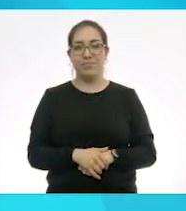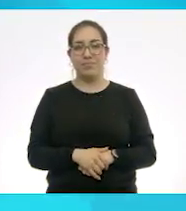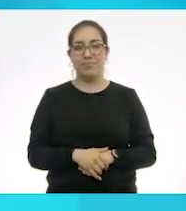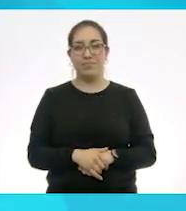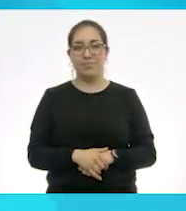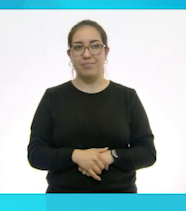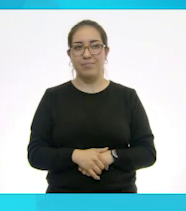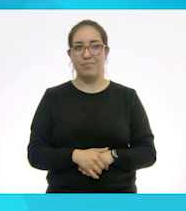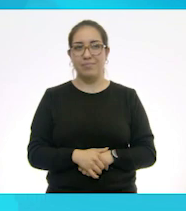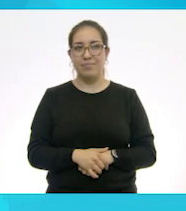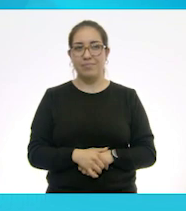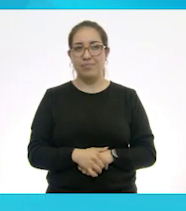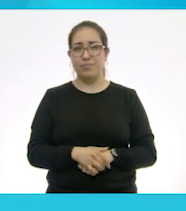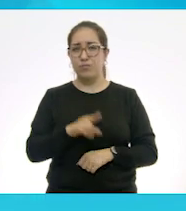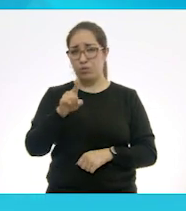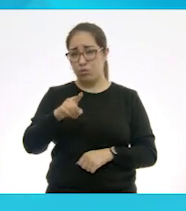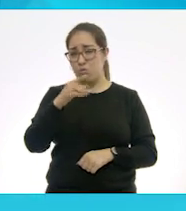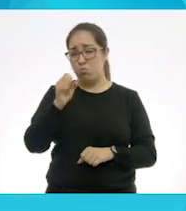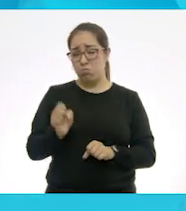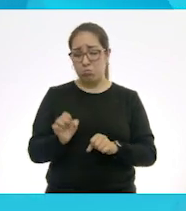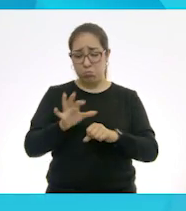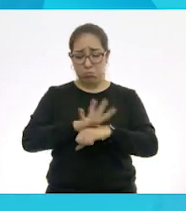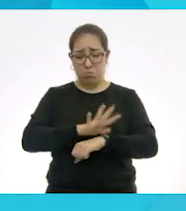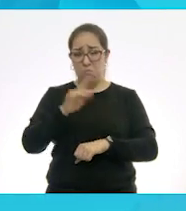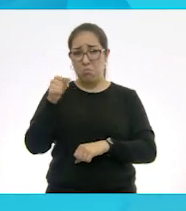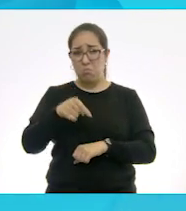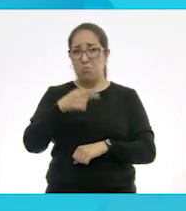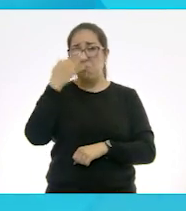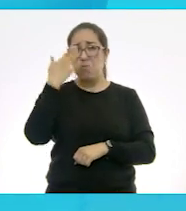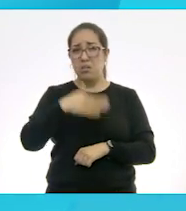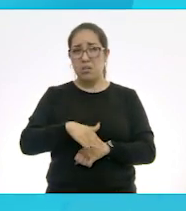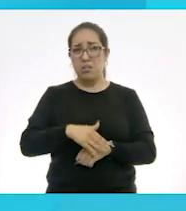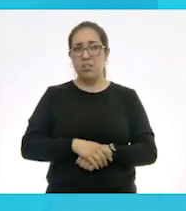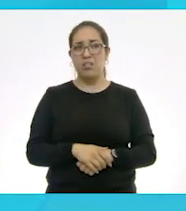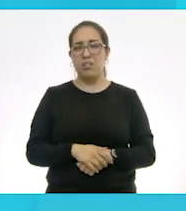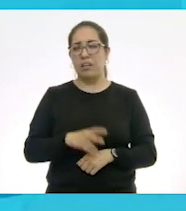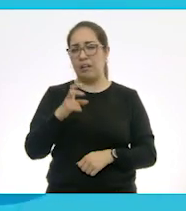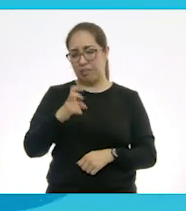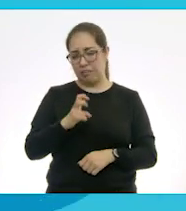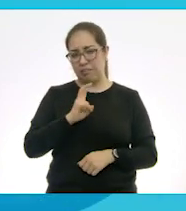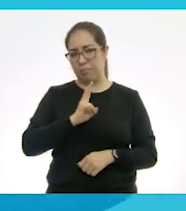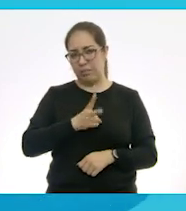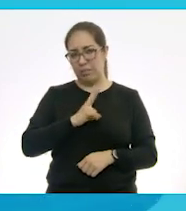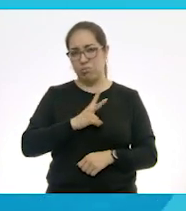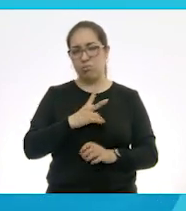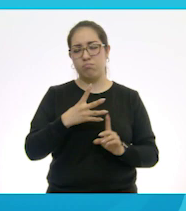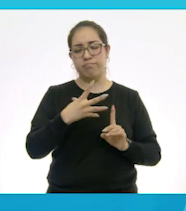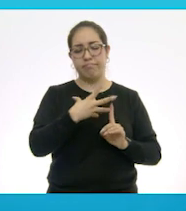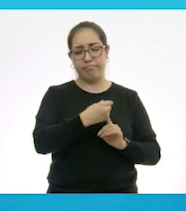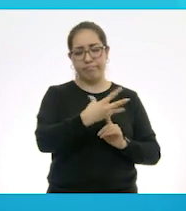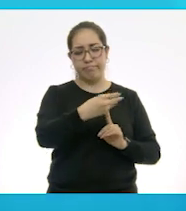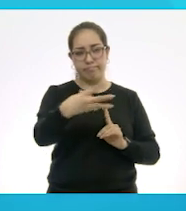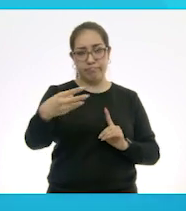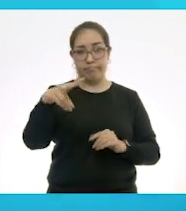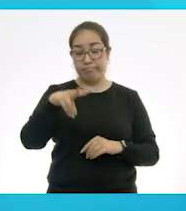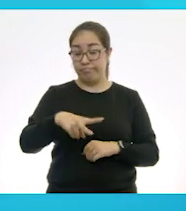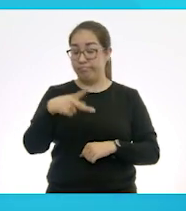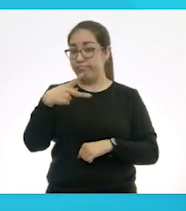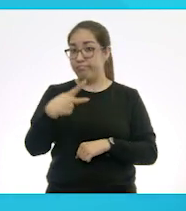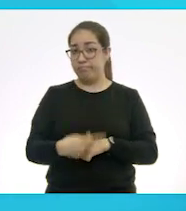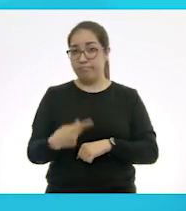¿Qué sabes del COVID? Que, pues, es un virus muy contagioso y muy delicado.